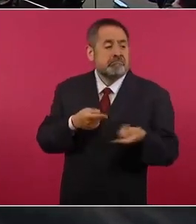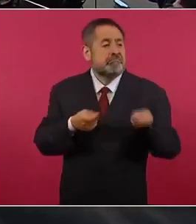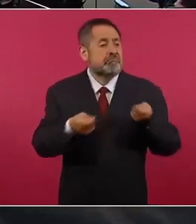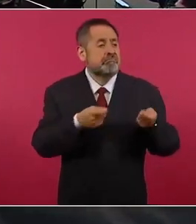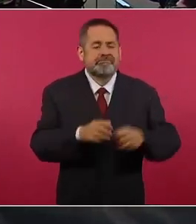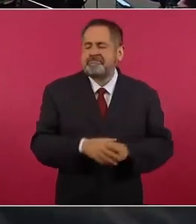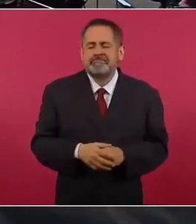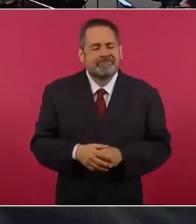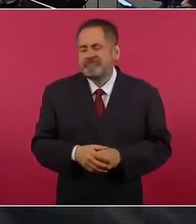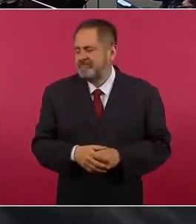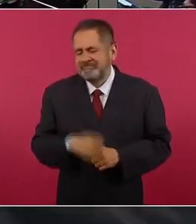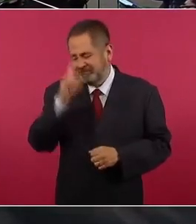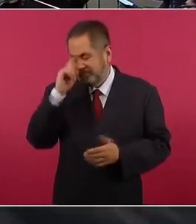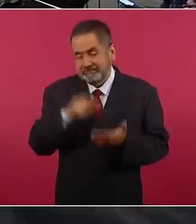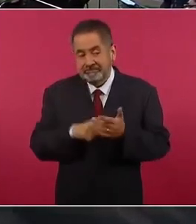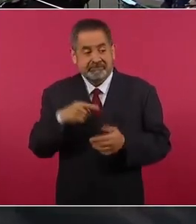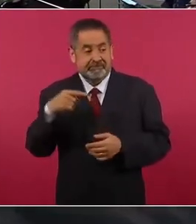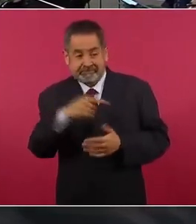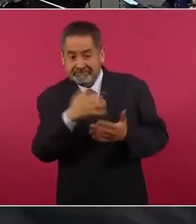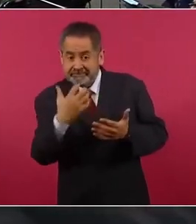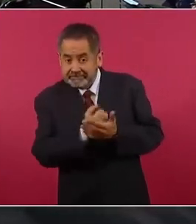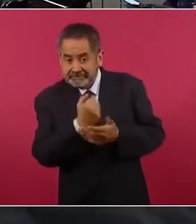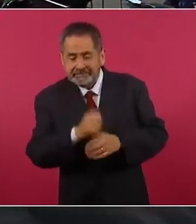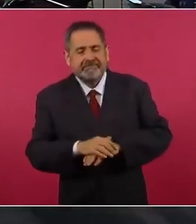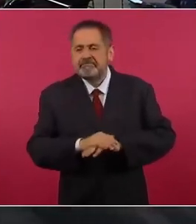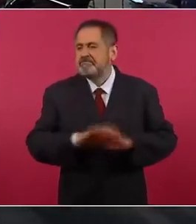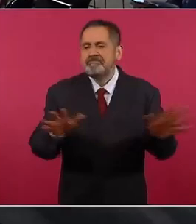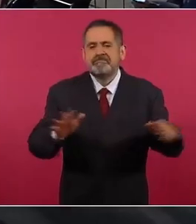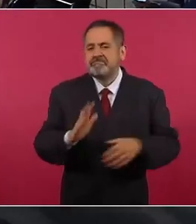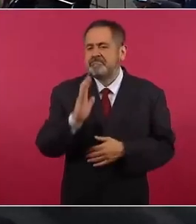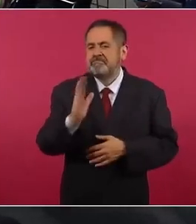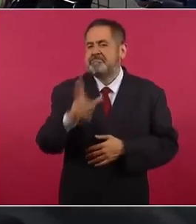no ya no